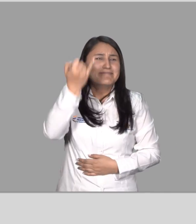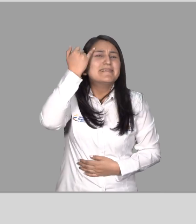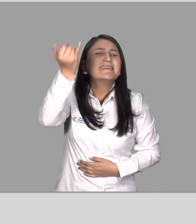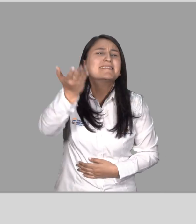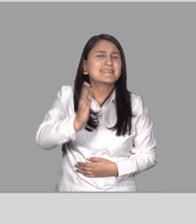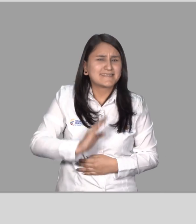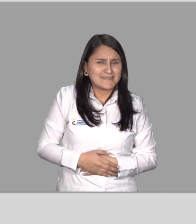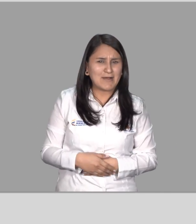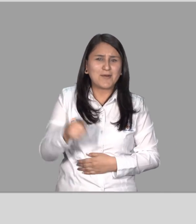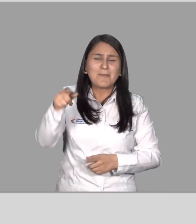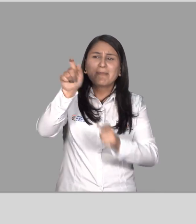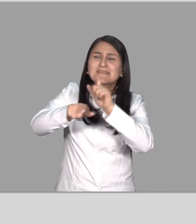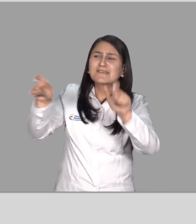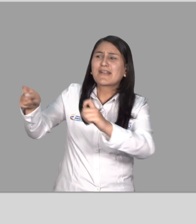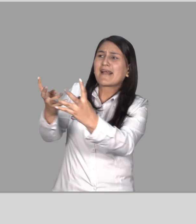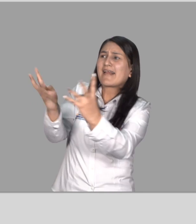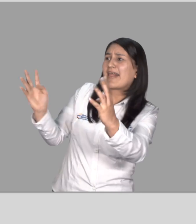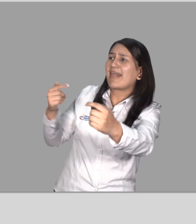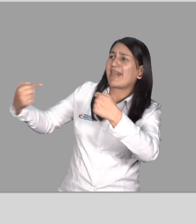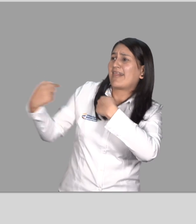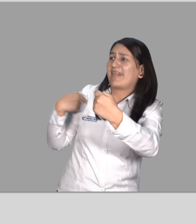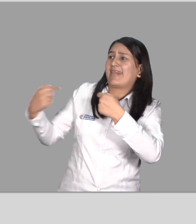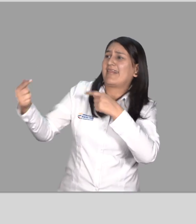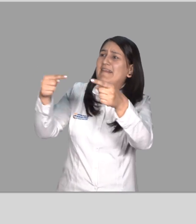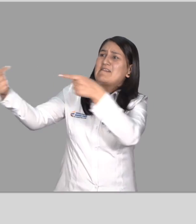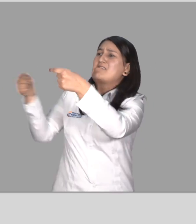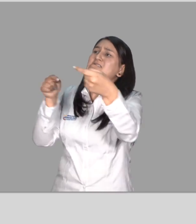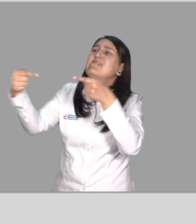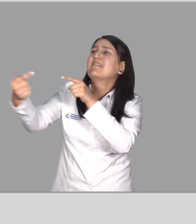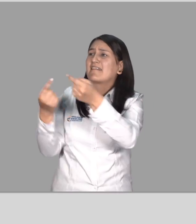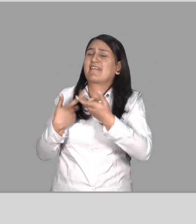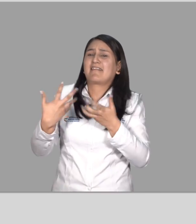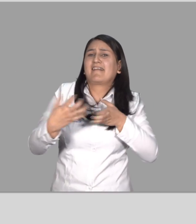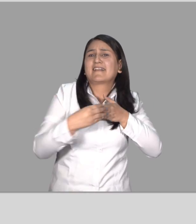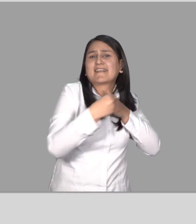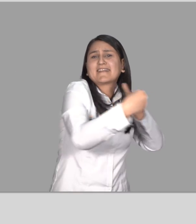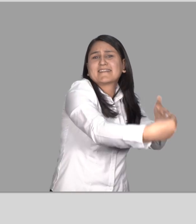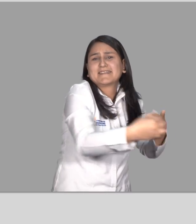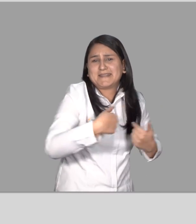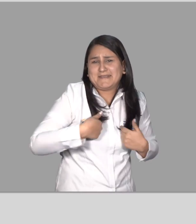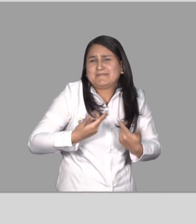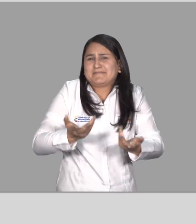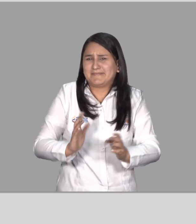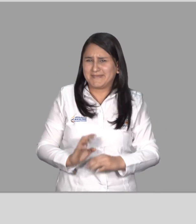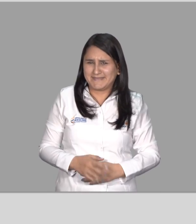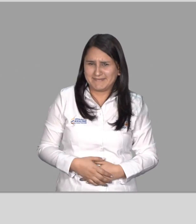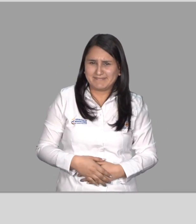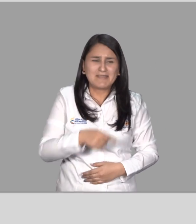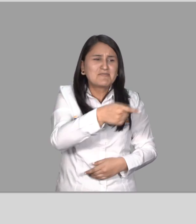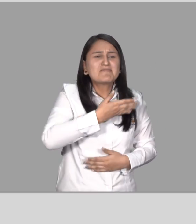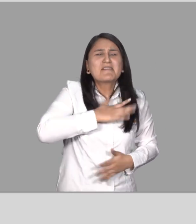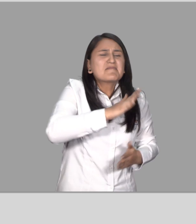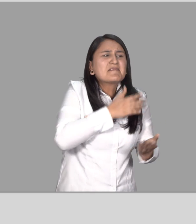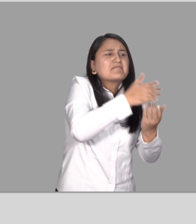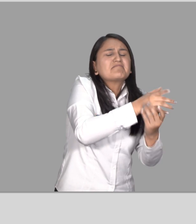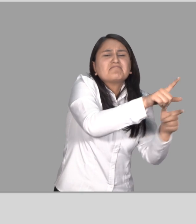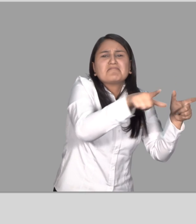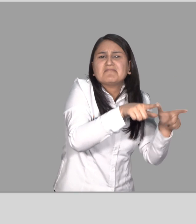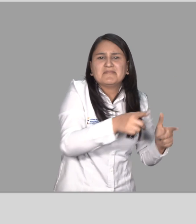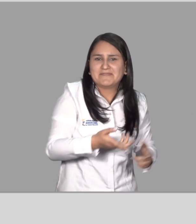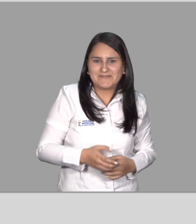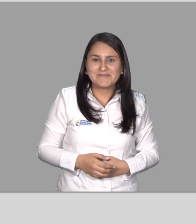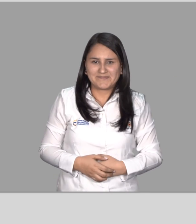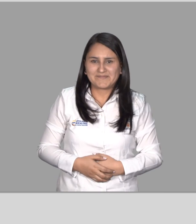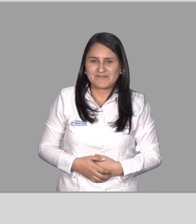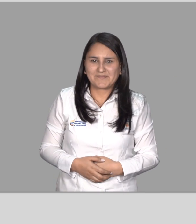O sea, me parece tan chistoso Imágenes, un montón de personas Peleándose, o sea, para